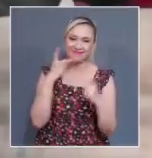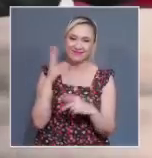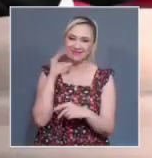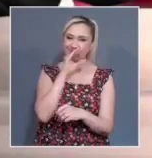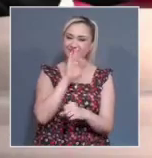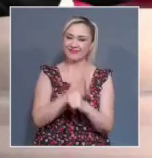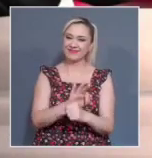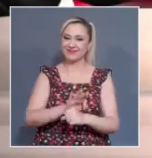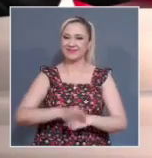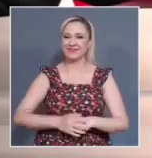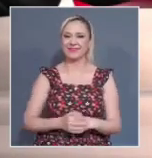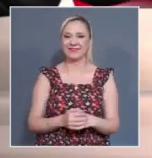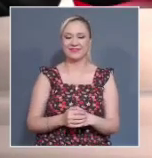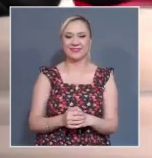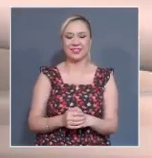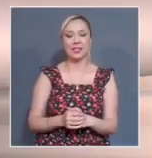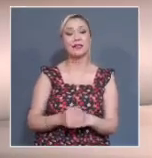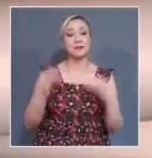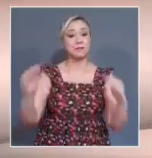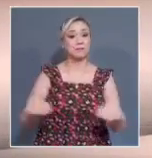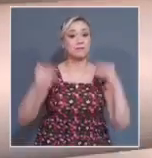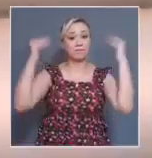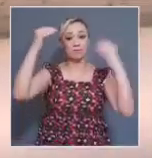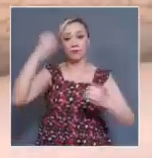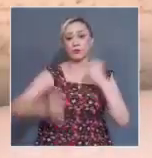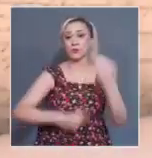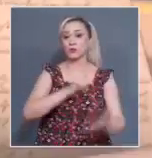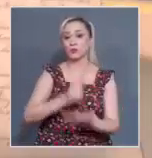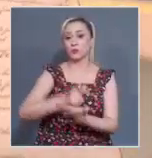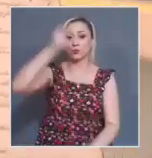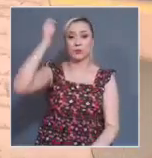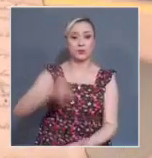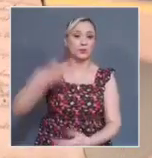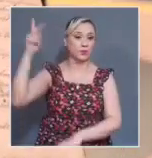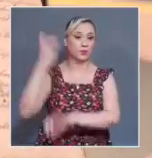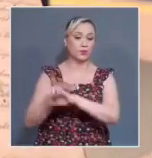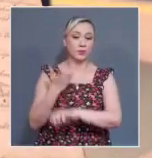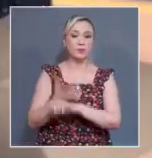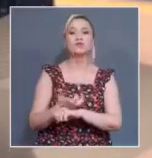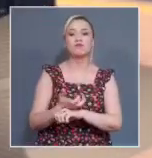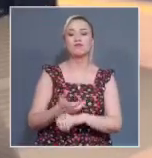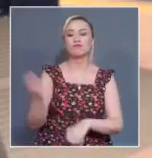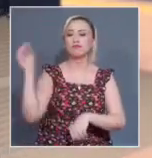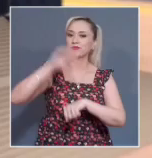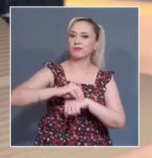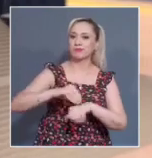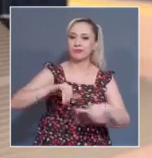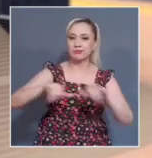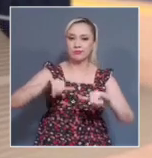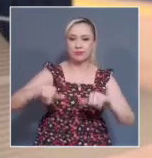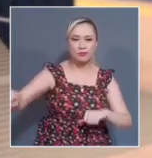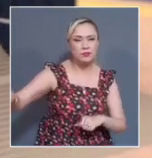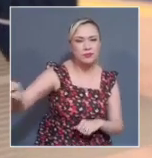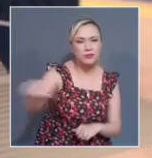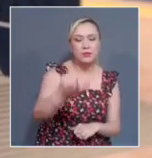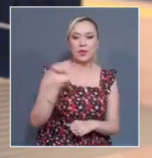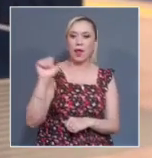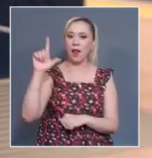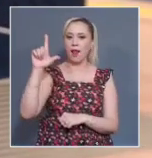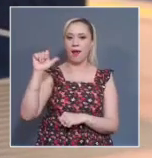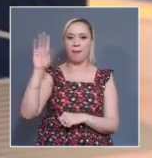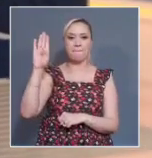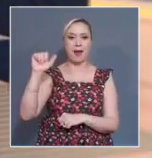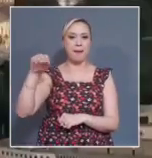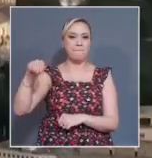La Suprema Corte de Estados Unidos invalidó un mapa de distritos electorales en Alabama por discriminar a los electores